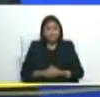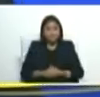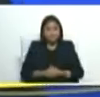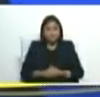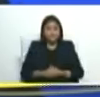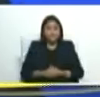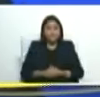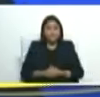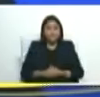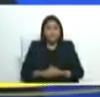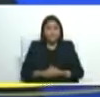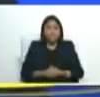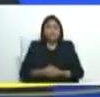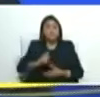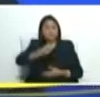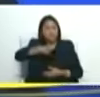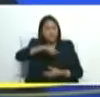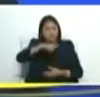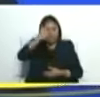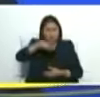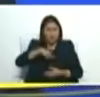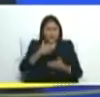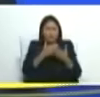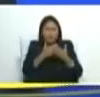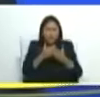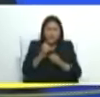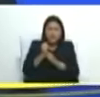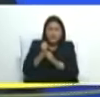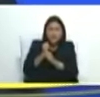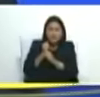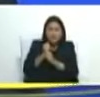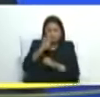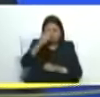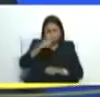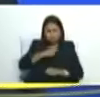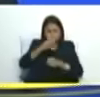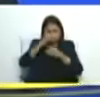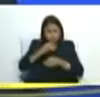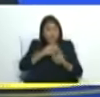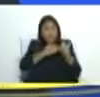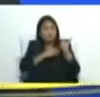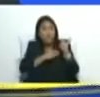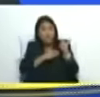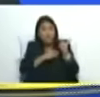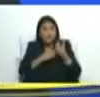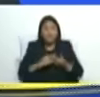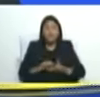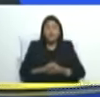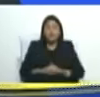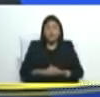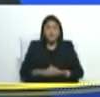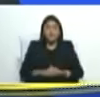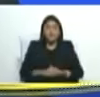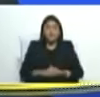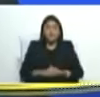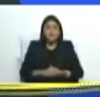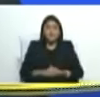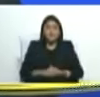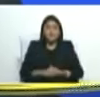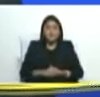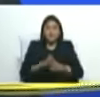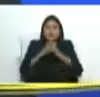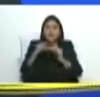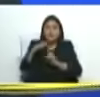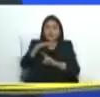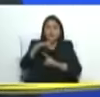entonces nosotros somos gente que estudia que trabaja con seriedad y enfrentamos todas las coyunturas y pruebas que nos ha